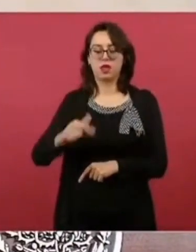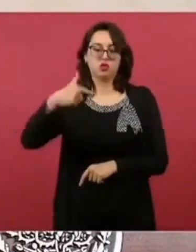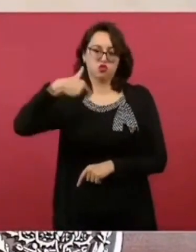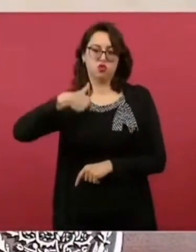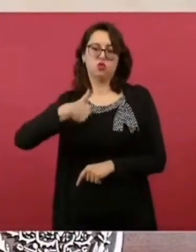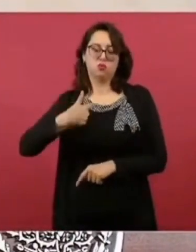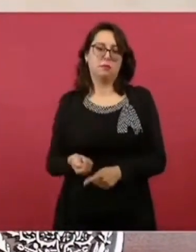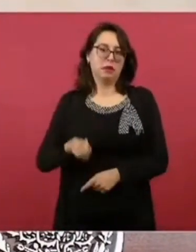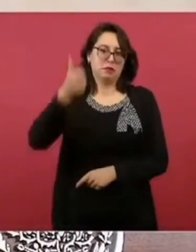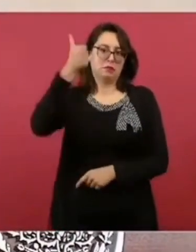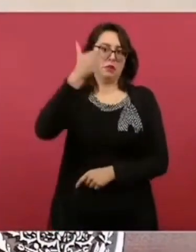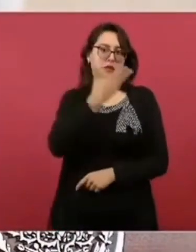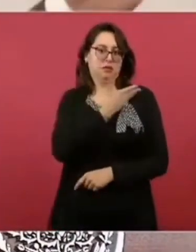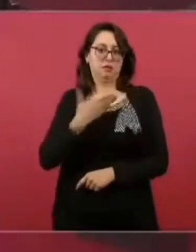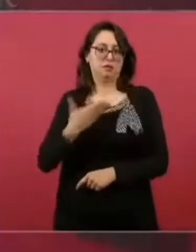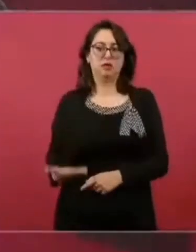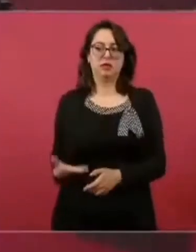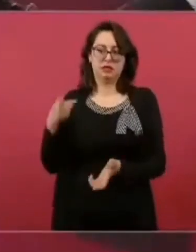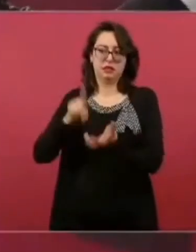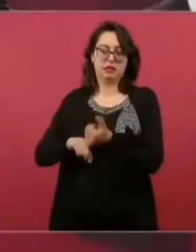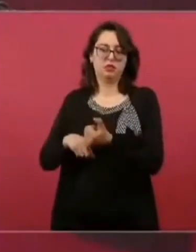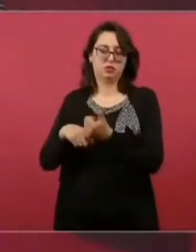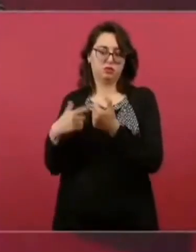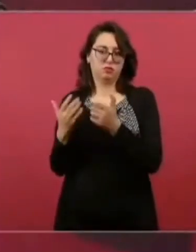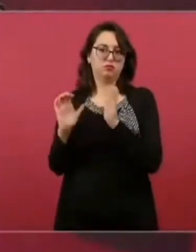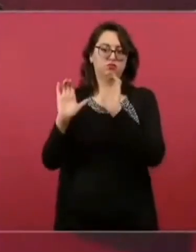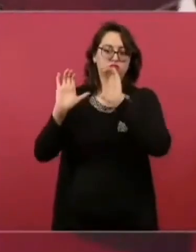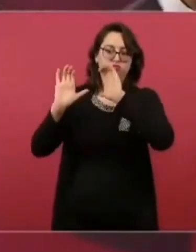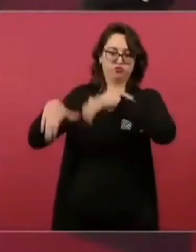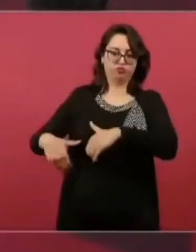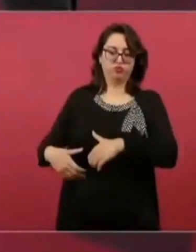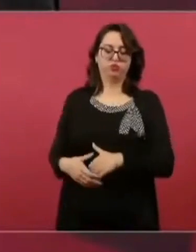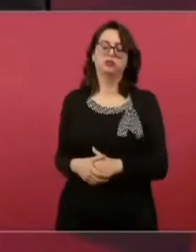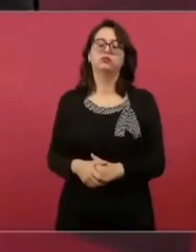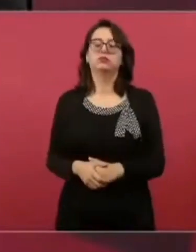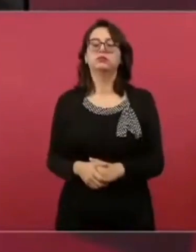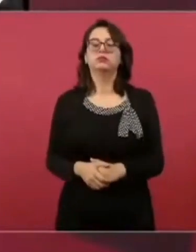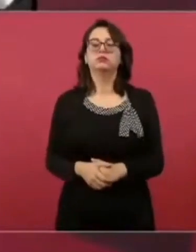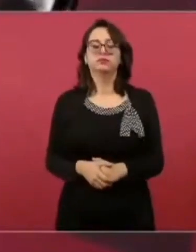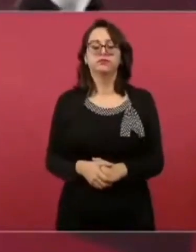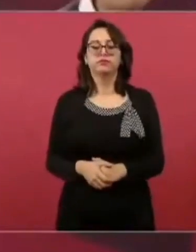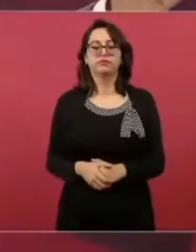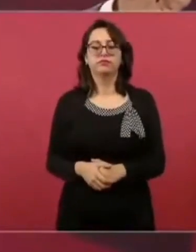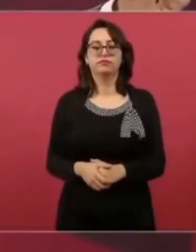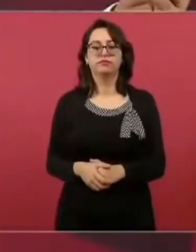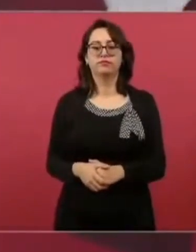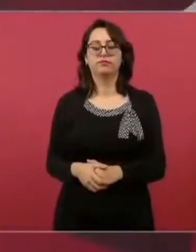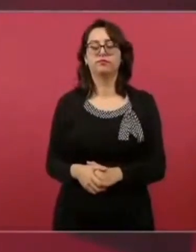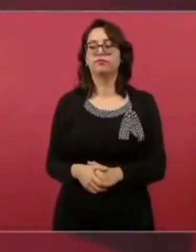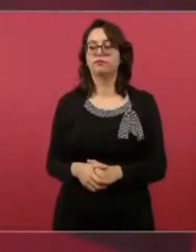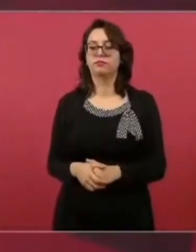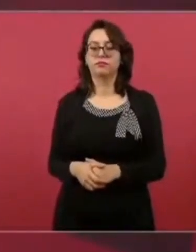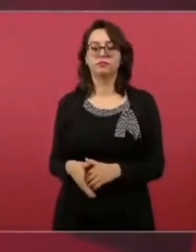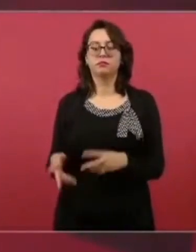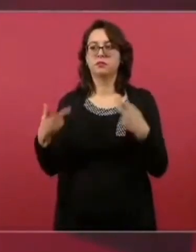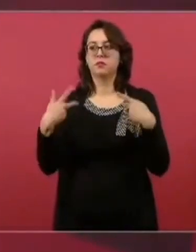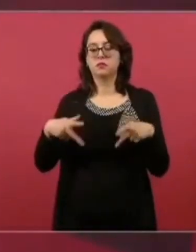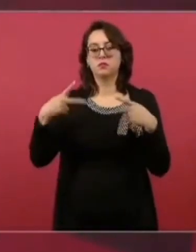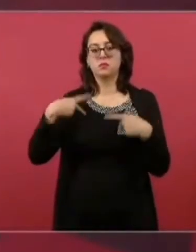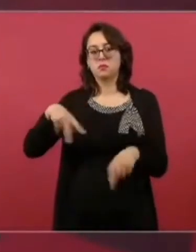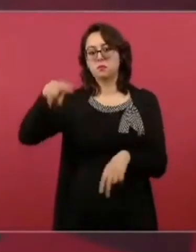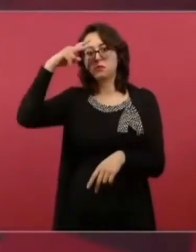Ahora, cuando fundamos esa organización, millones de